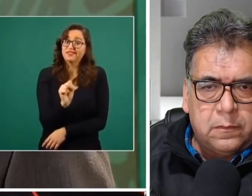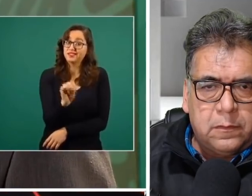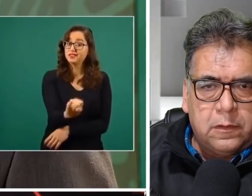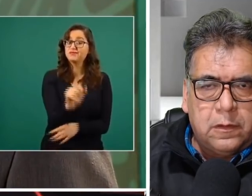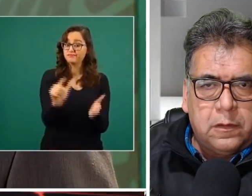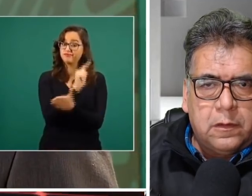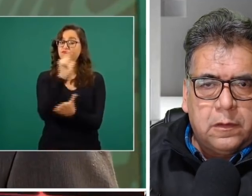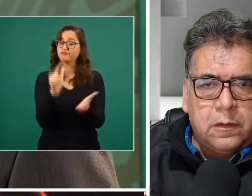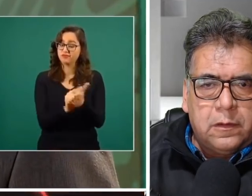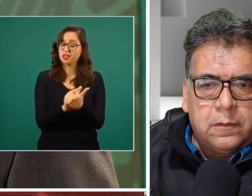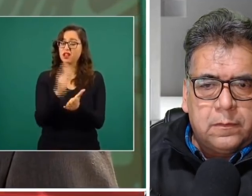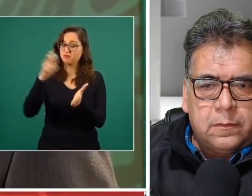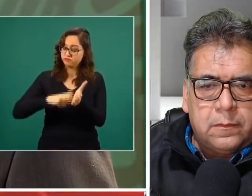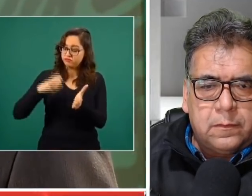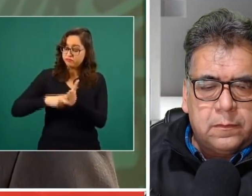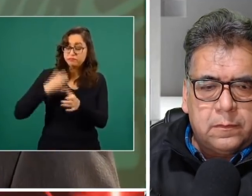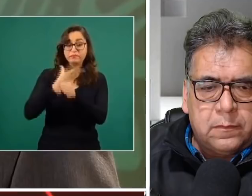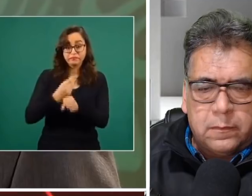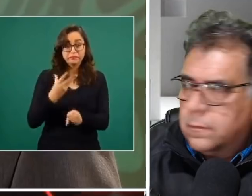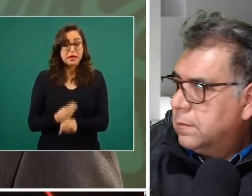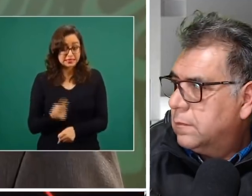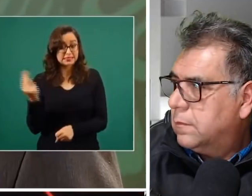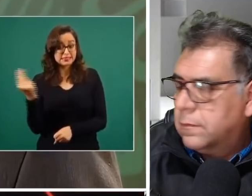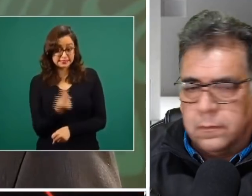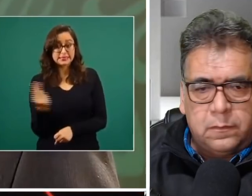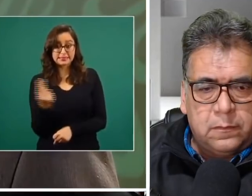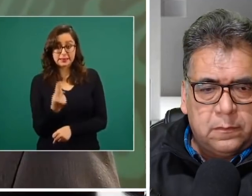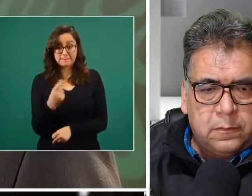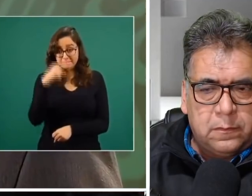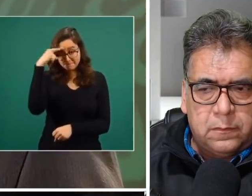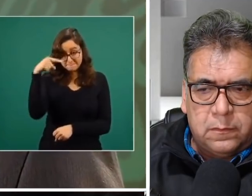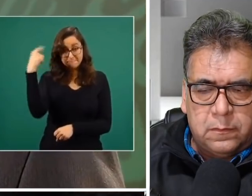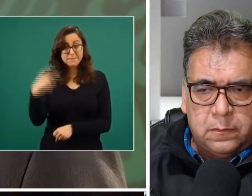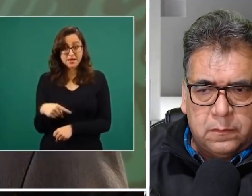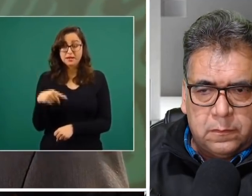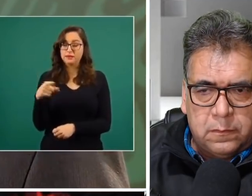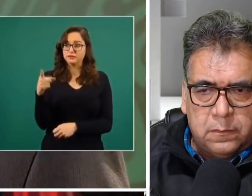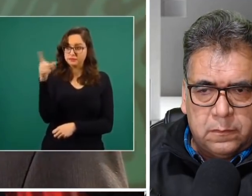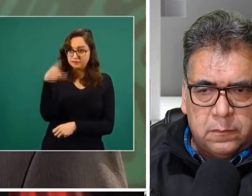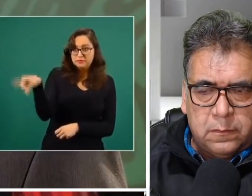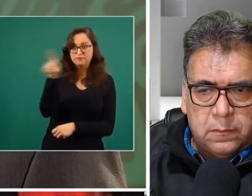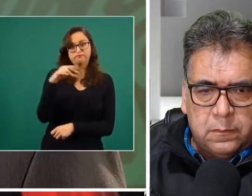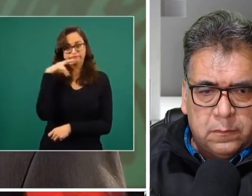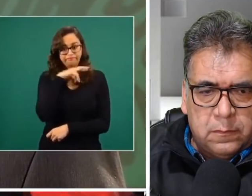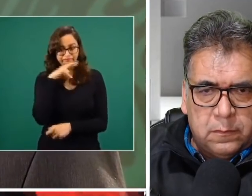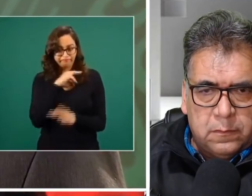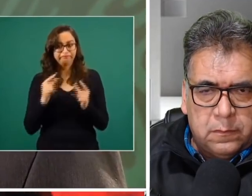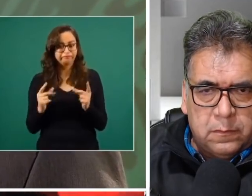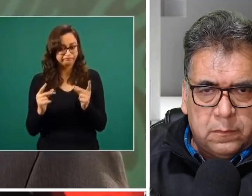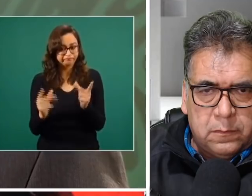legal para que puedan actuar con más prontitud.